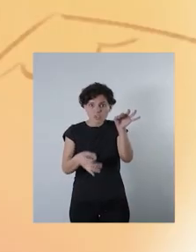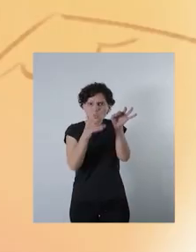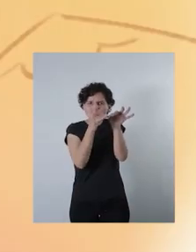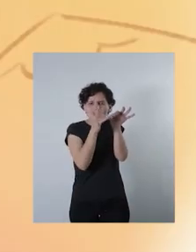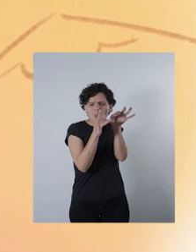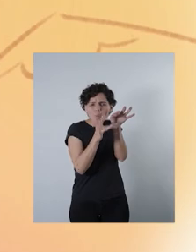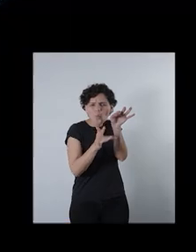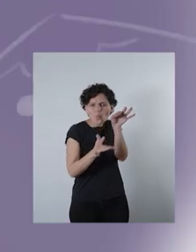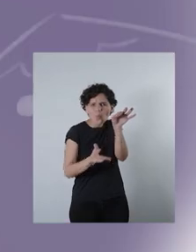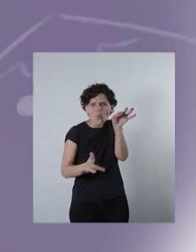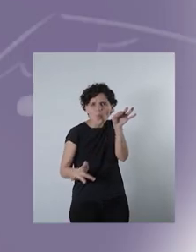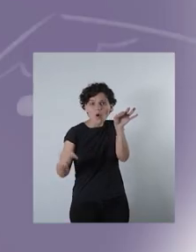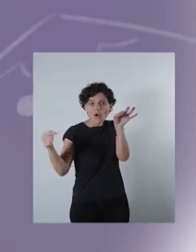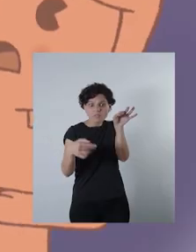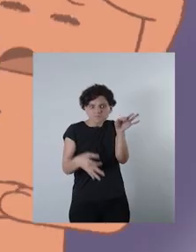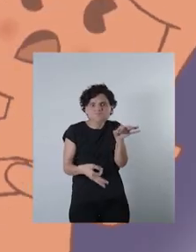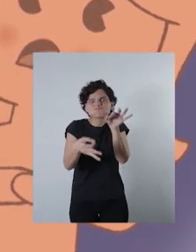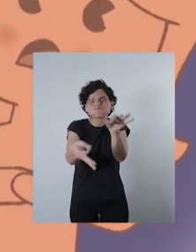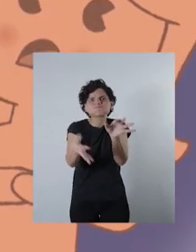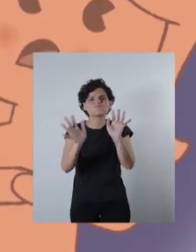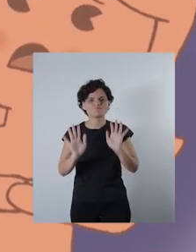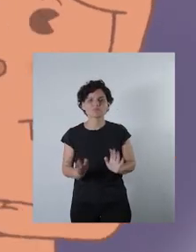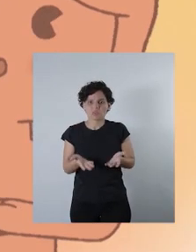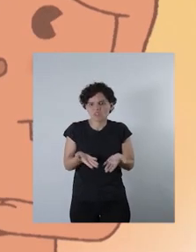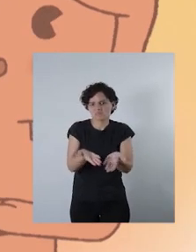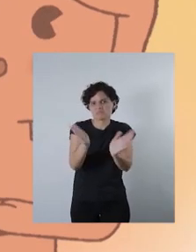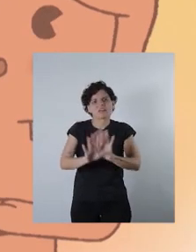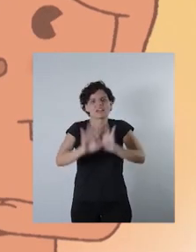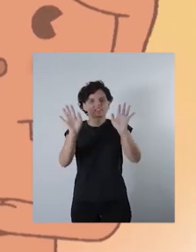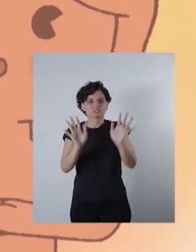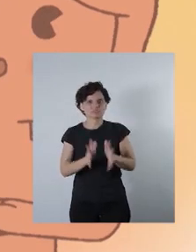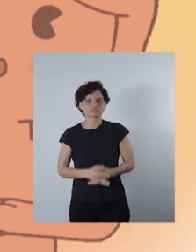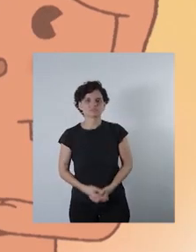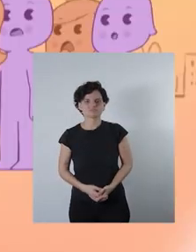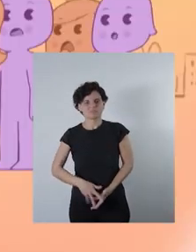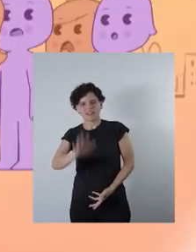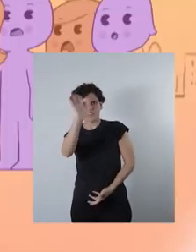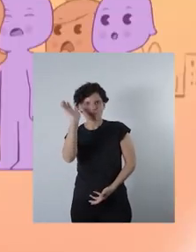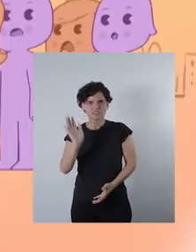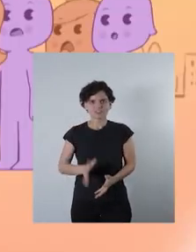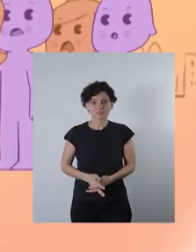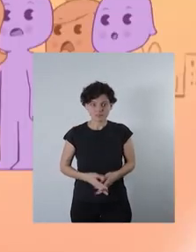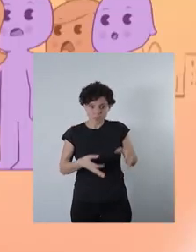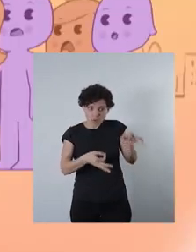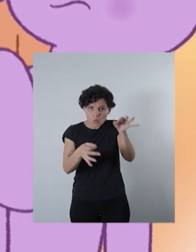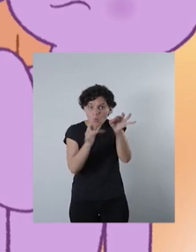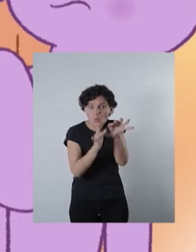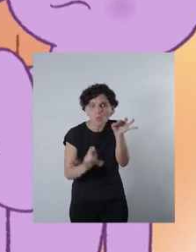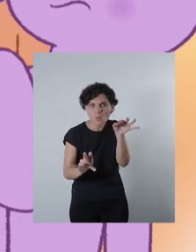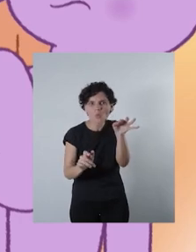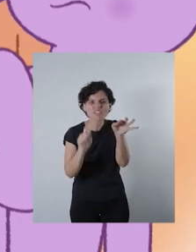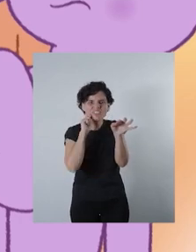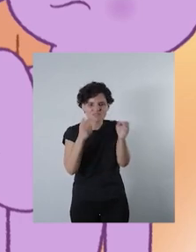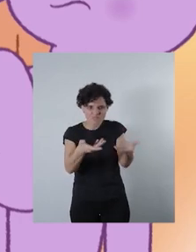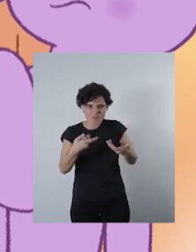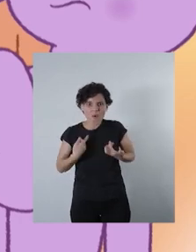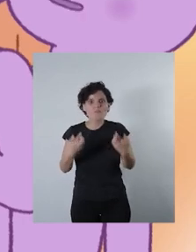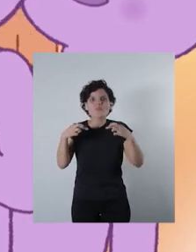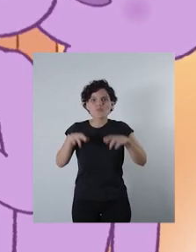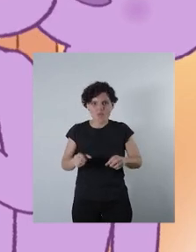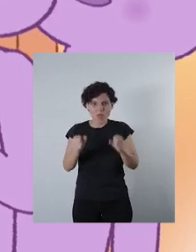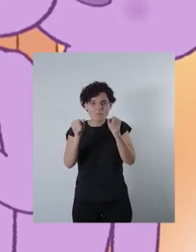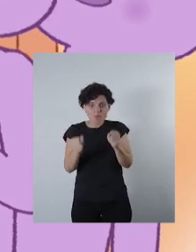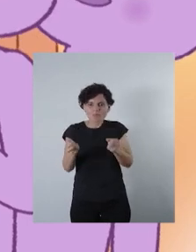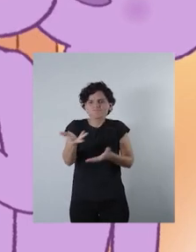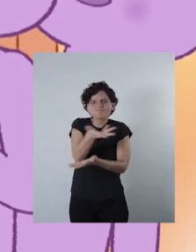¡Mirad! ¡Ahí tienen! ¡Una hoja en blanco! ¡Aquí tienen! ¡Es suya! ¡Adiós! Una hoja en blanco es una oportunidad